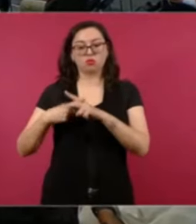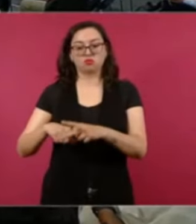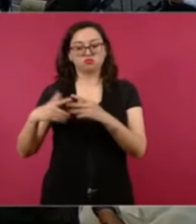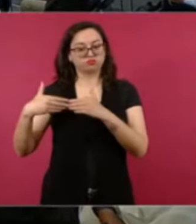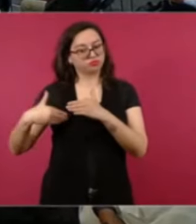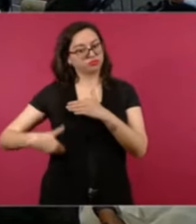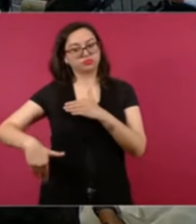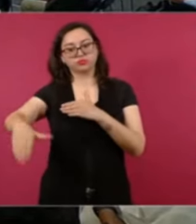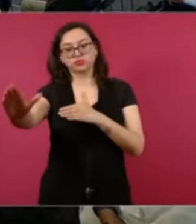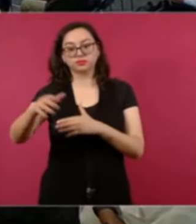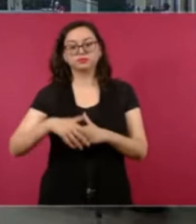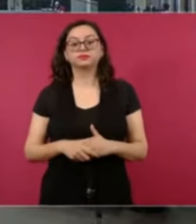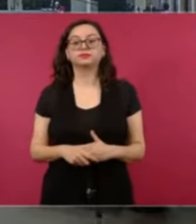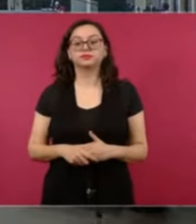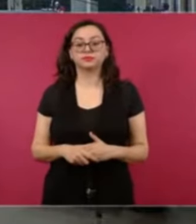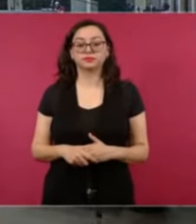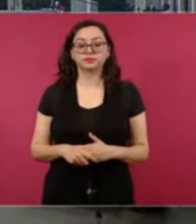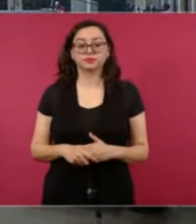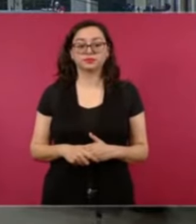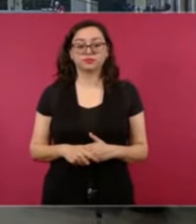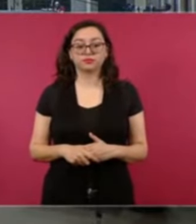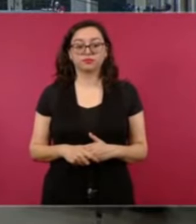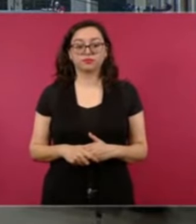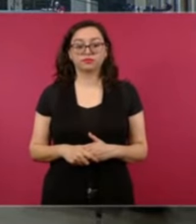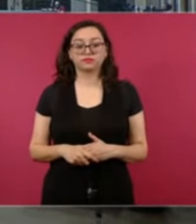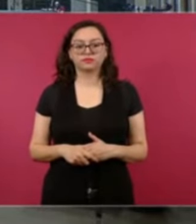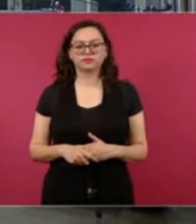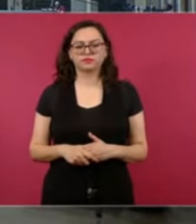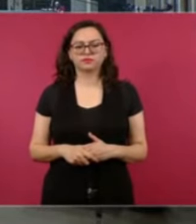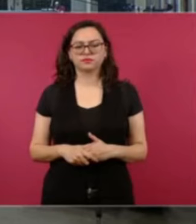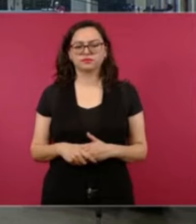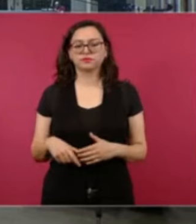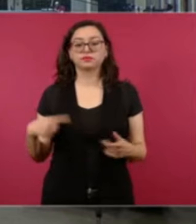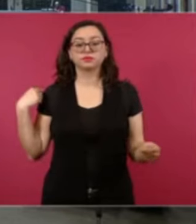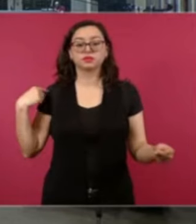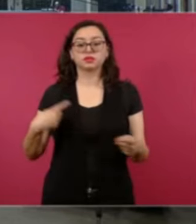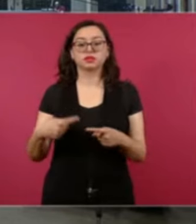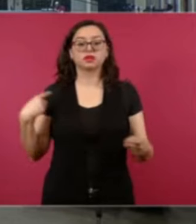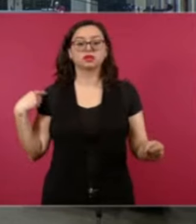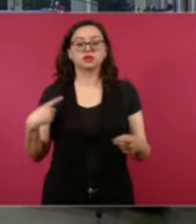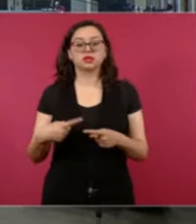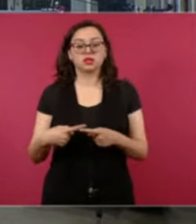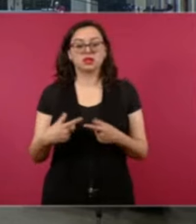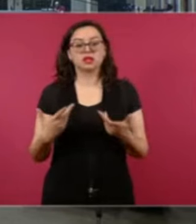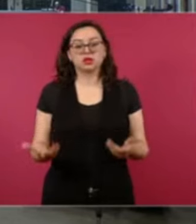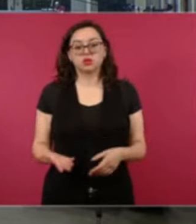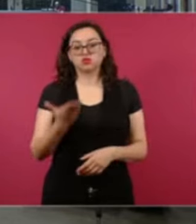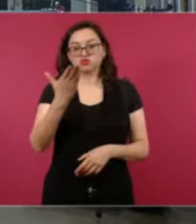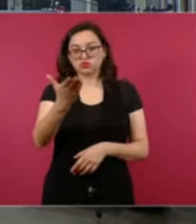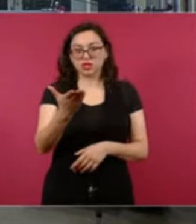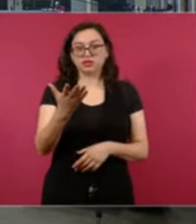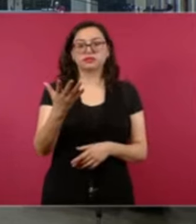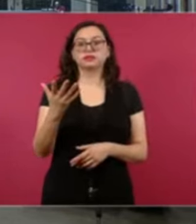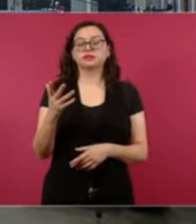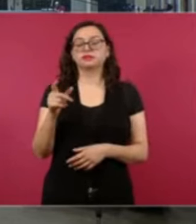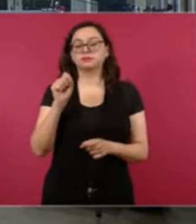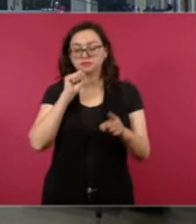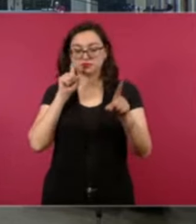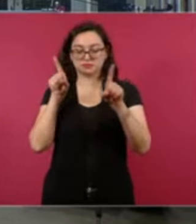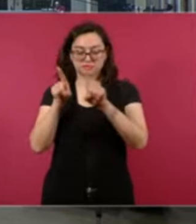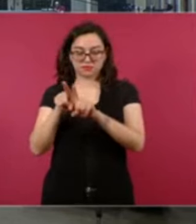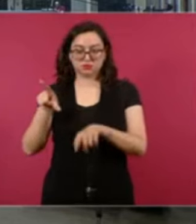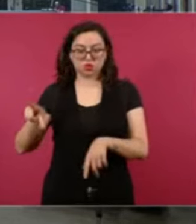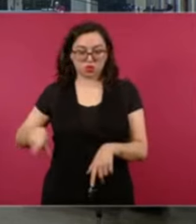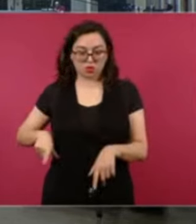Presidente, en estos días también ha resiado una guerra sucia en su contra y en contra de la 4T en redes sociales.